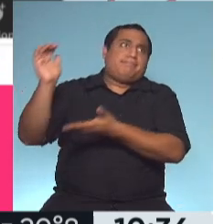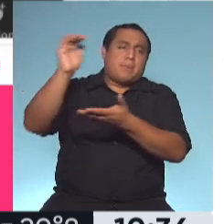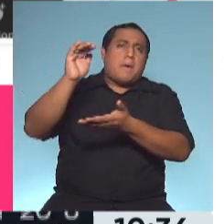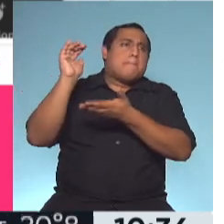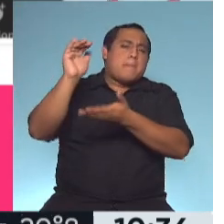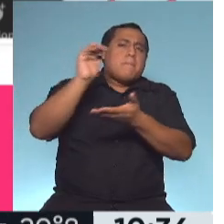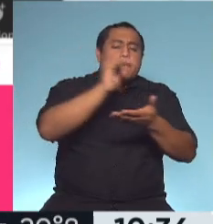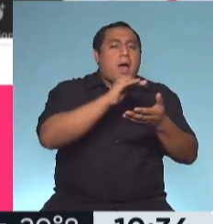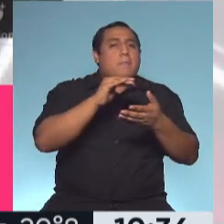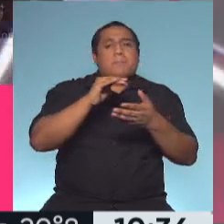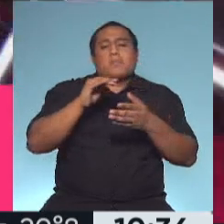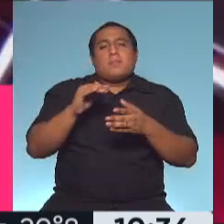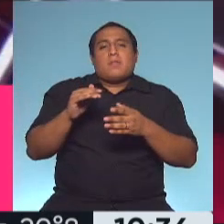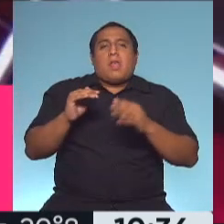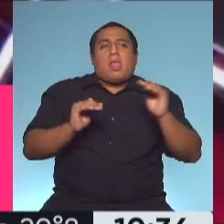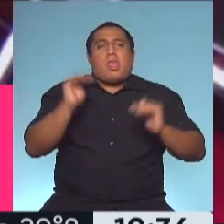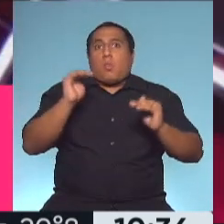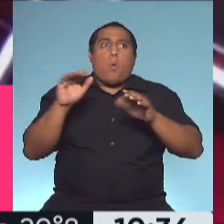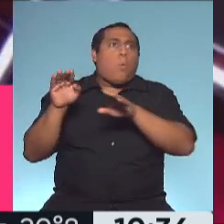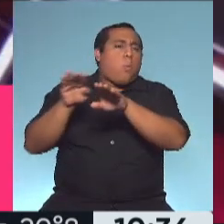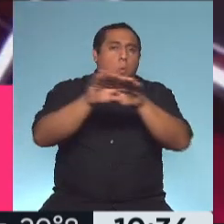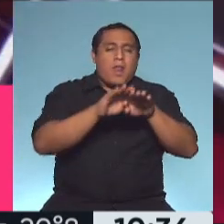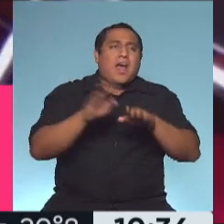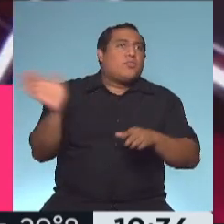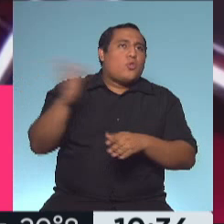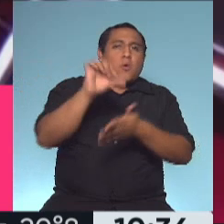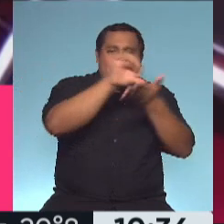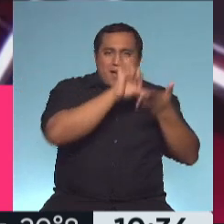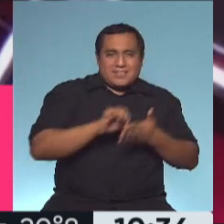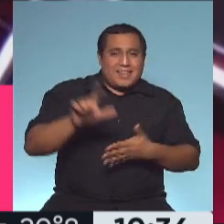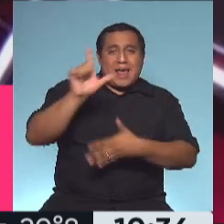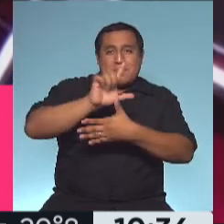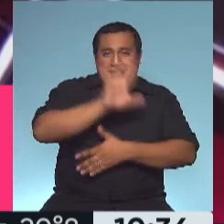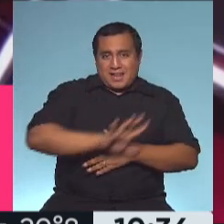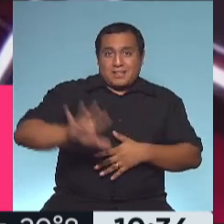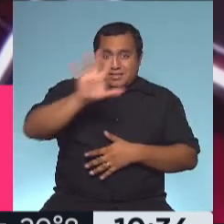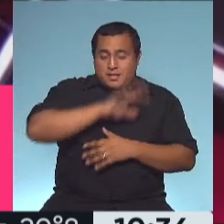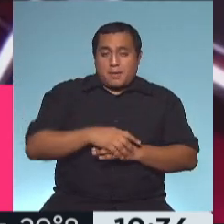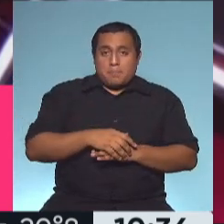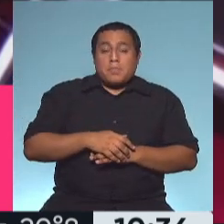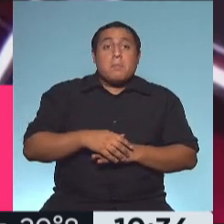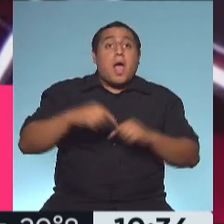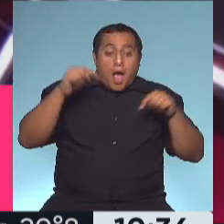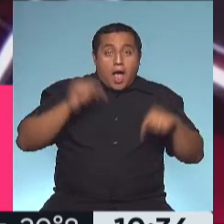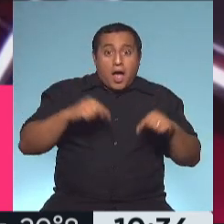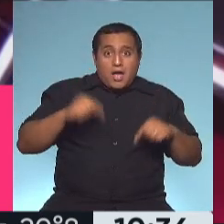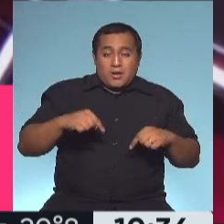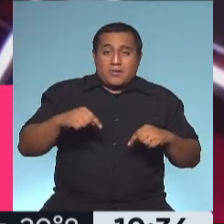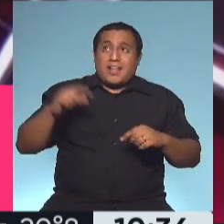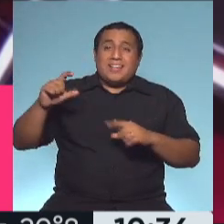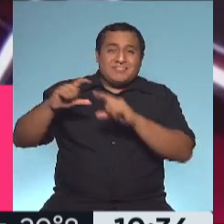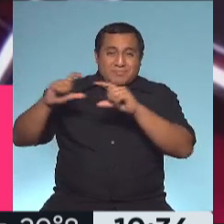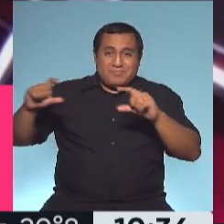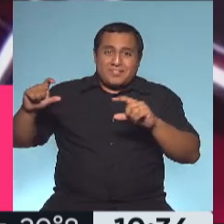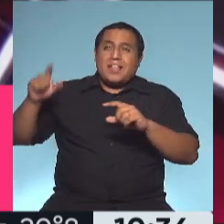equitativamente a todos los países de América Latina. En este caso, vendría directamente el antígeno a la